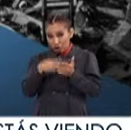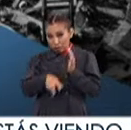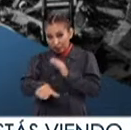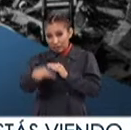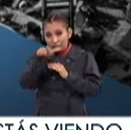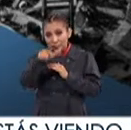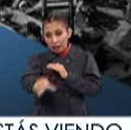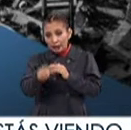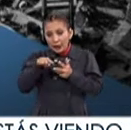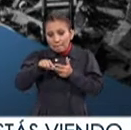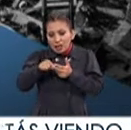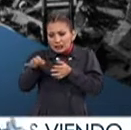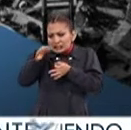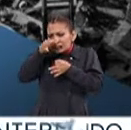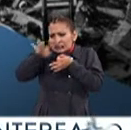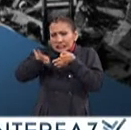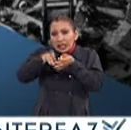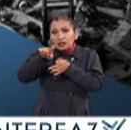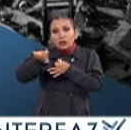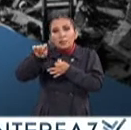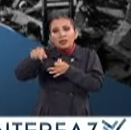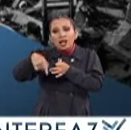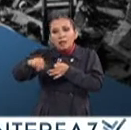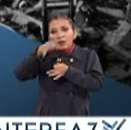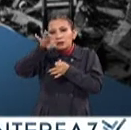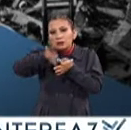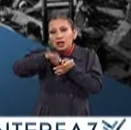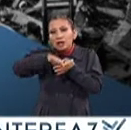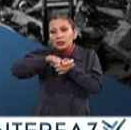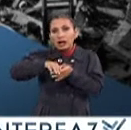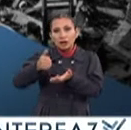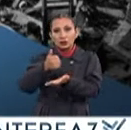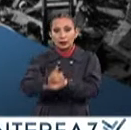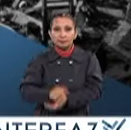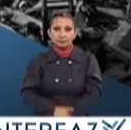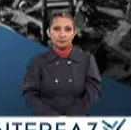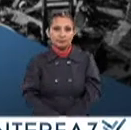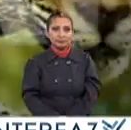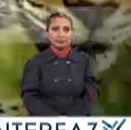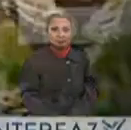2017 Ocurrió apenas 120 kilómetros al sur de la ciudad